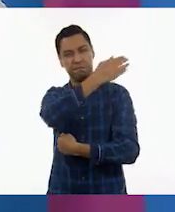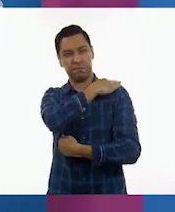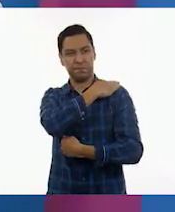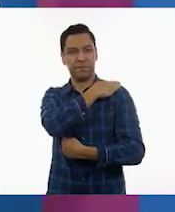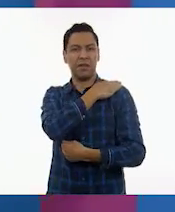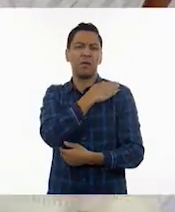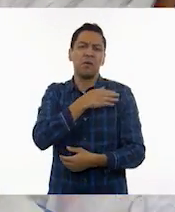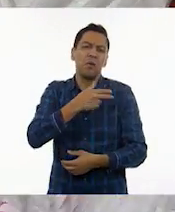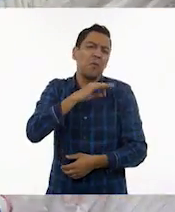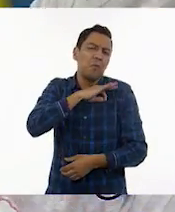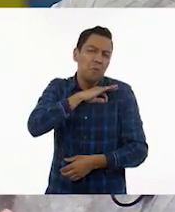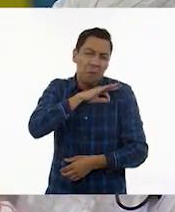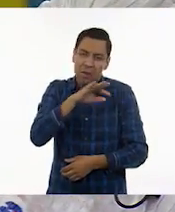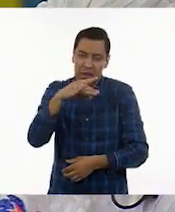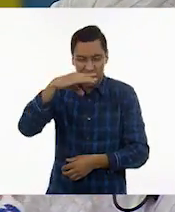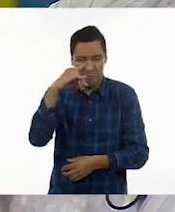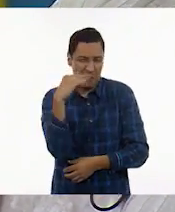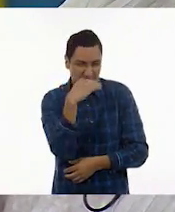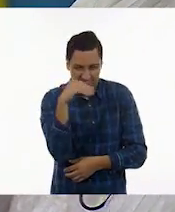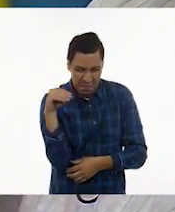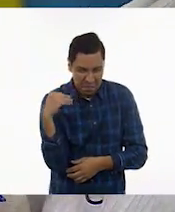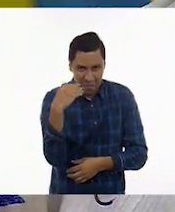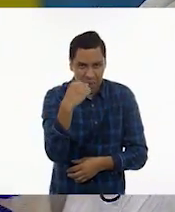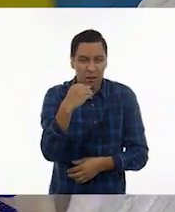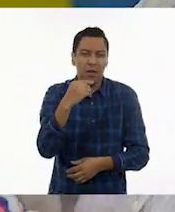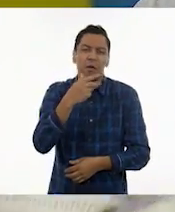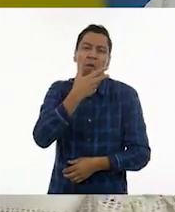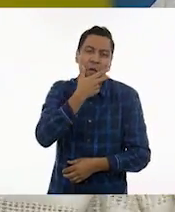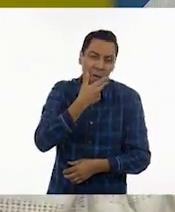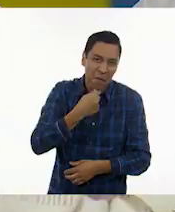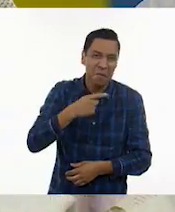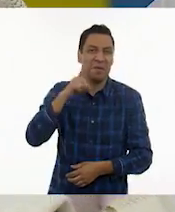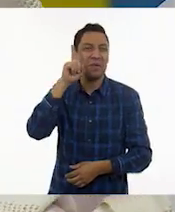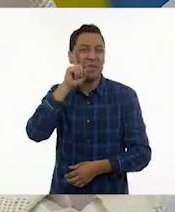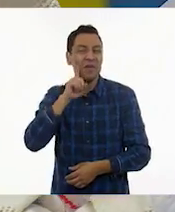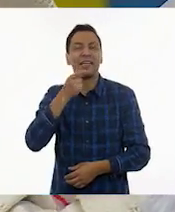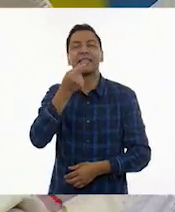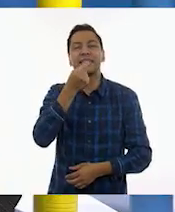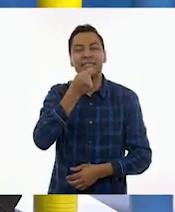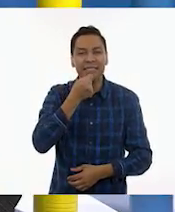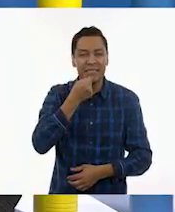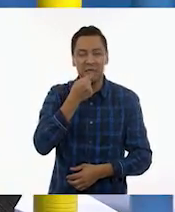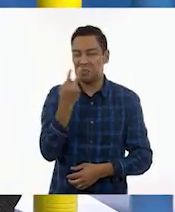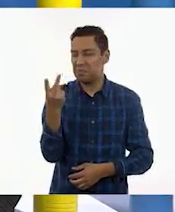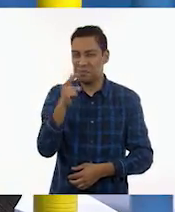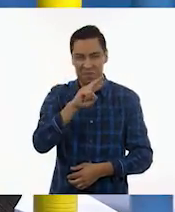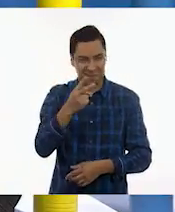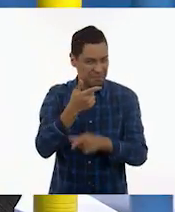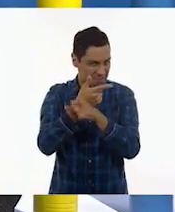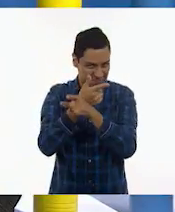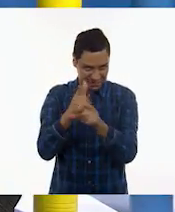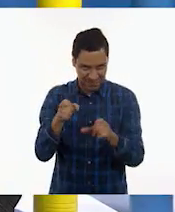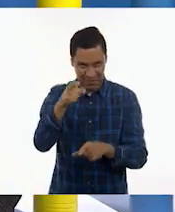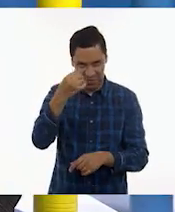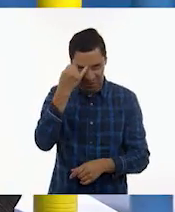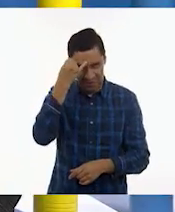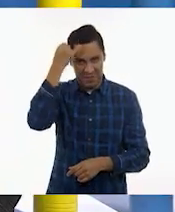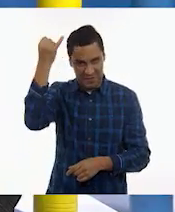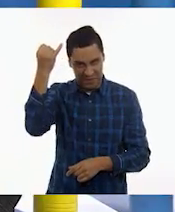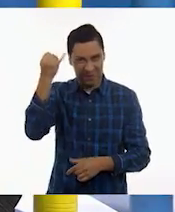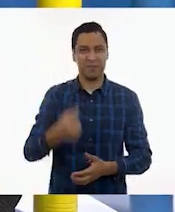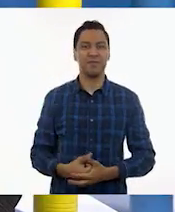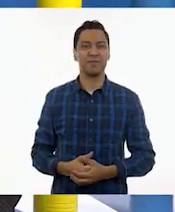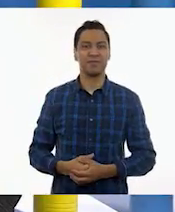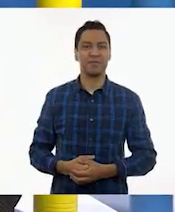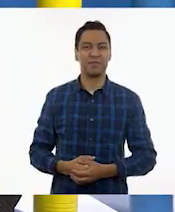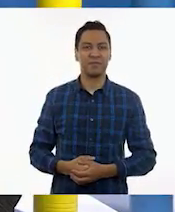señores, mujeres, niños. Y le ponemos este para que no se mueva. detenga. Muy bien. ¿Así? ¿Así? Sí.